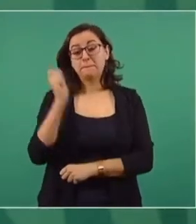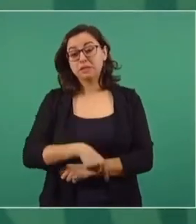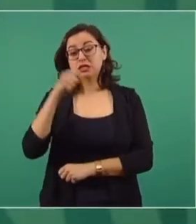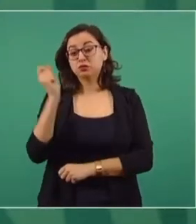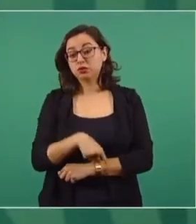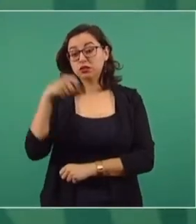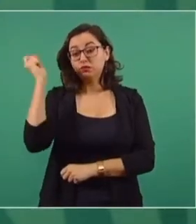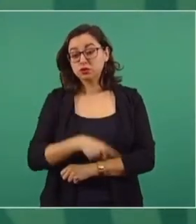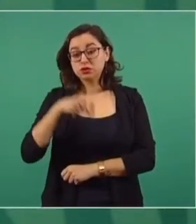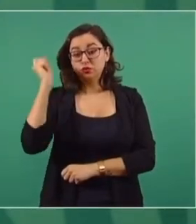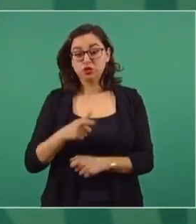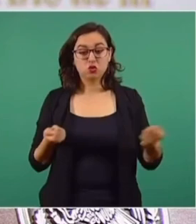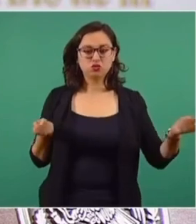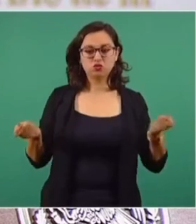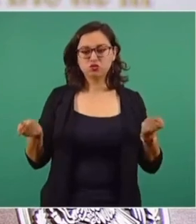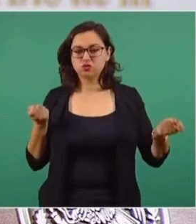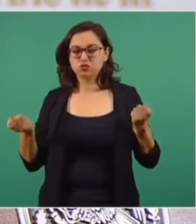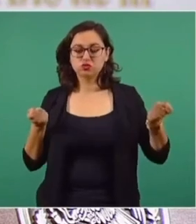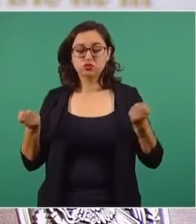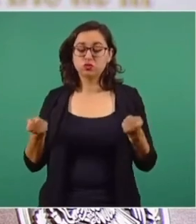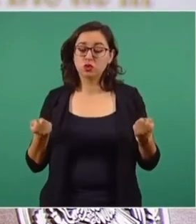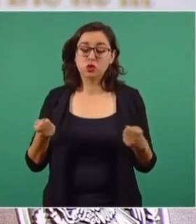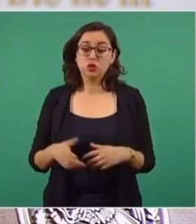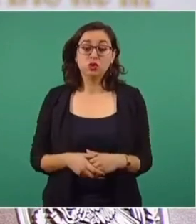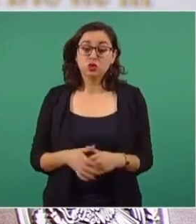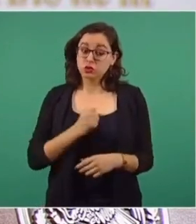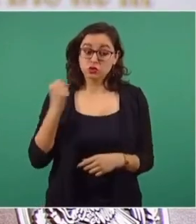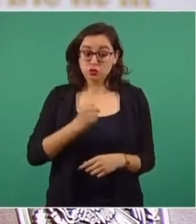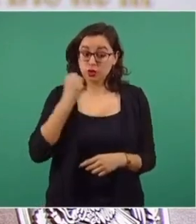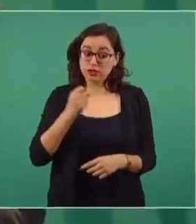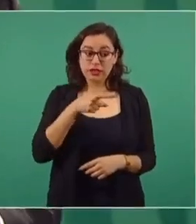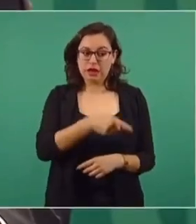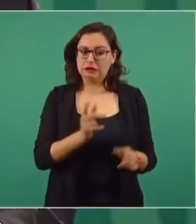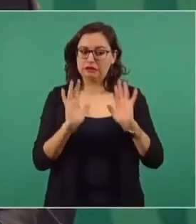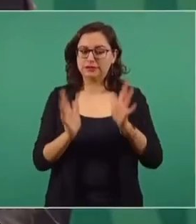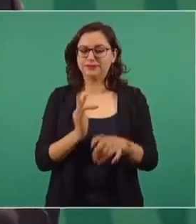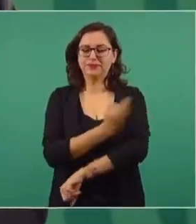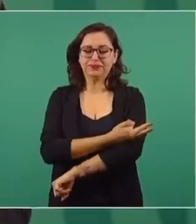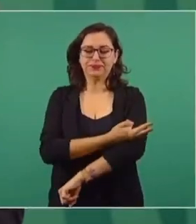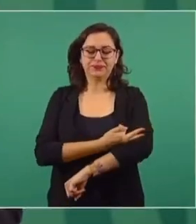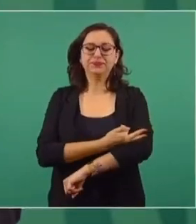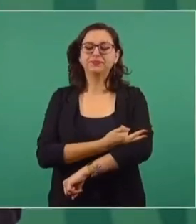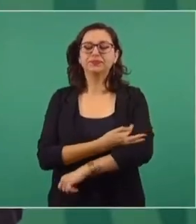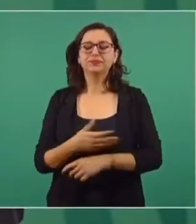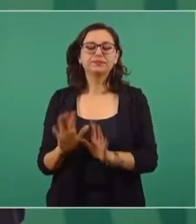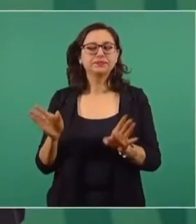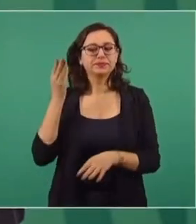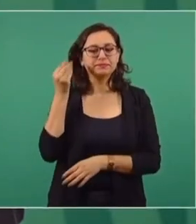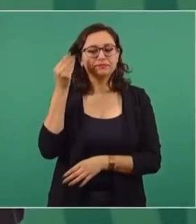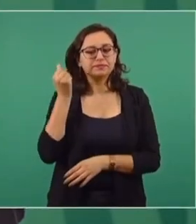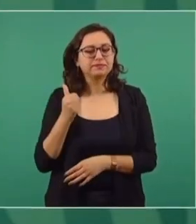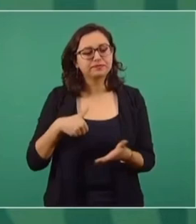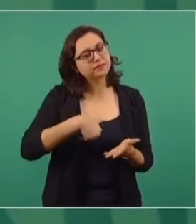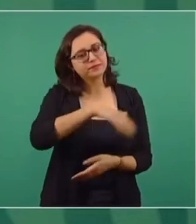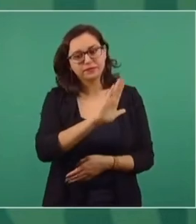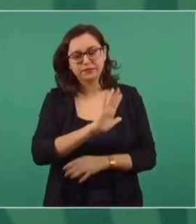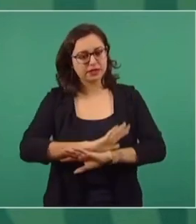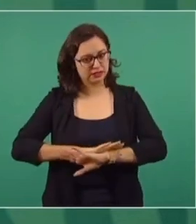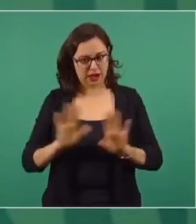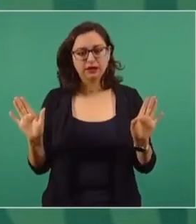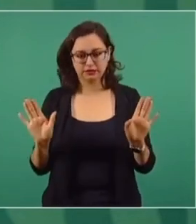dominando. Afortunadamente entendió que ya son otros tiempos y se jubiló. Pero